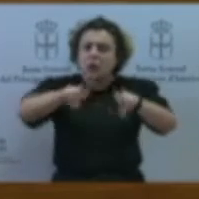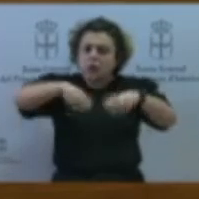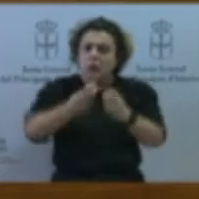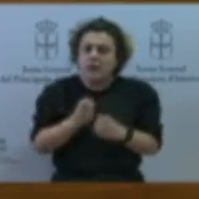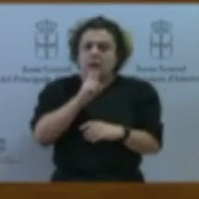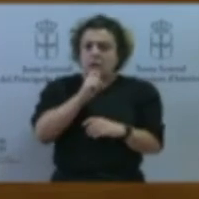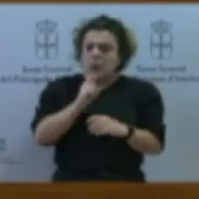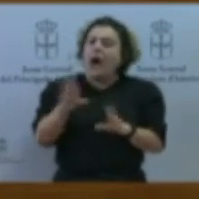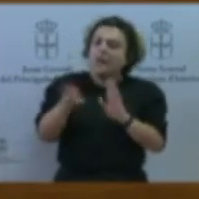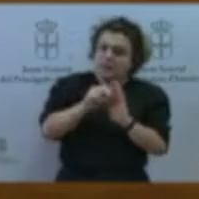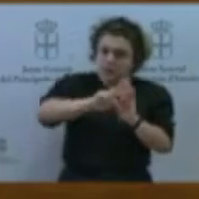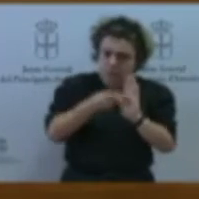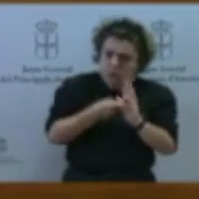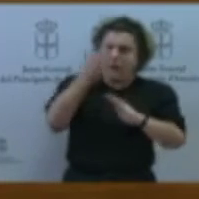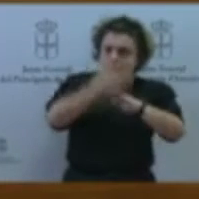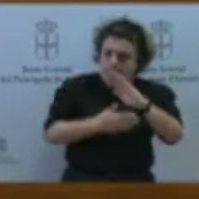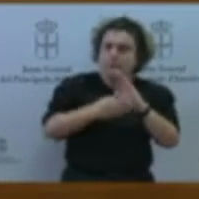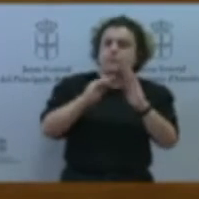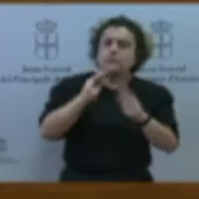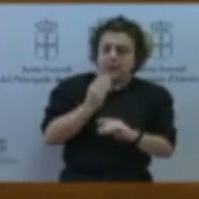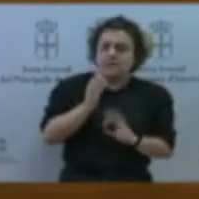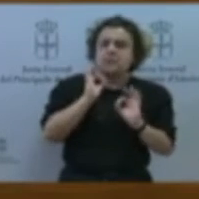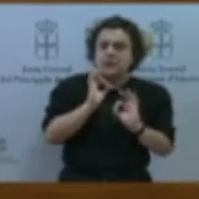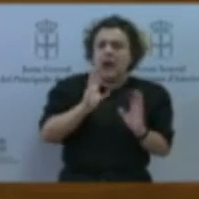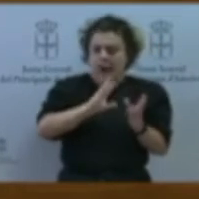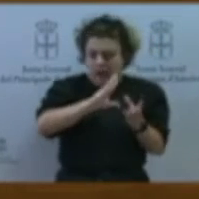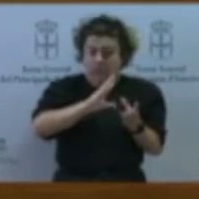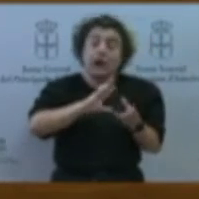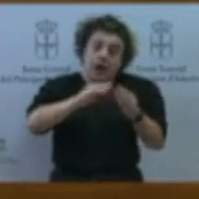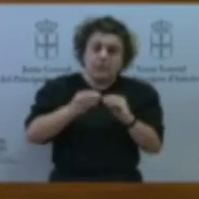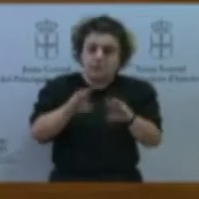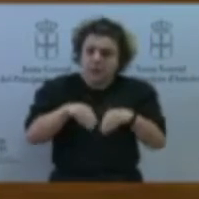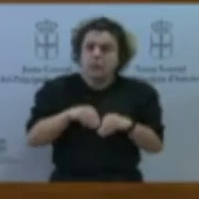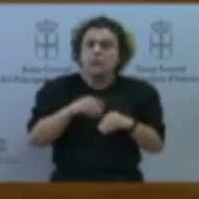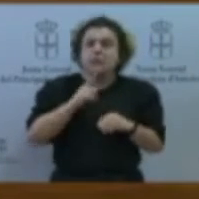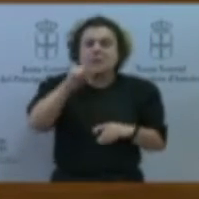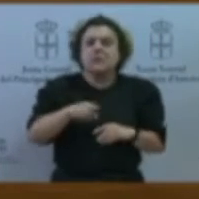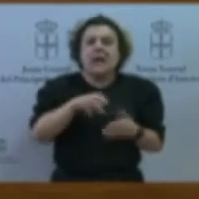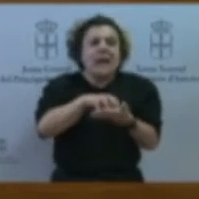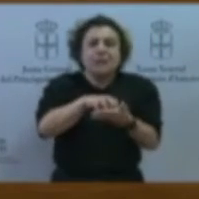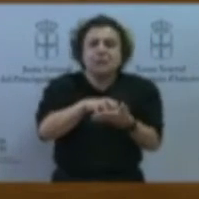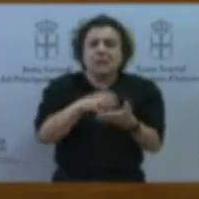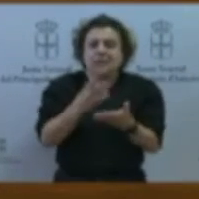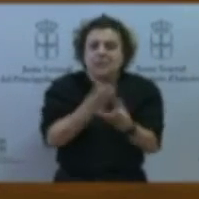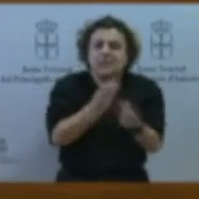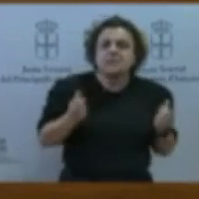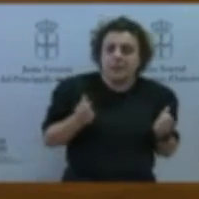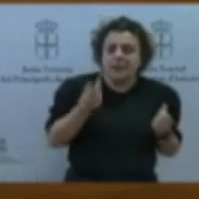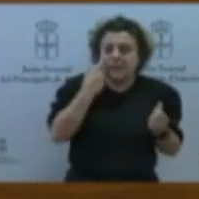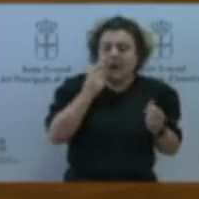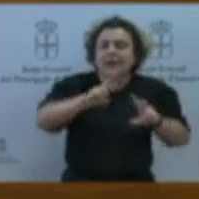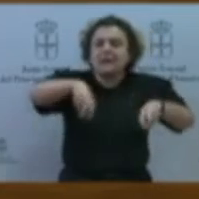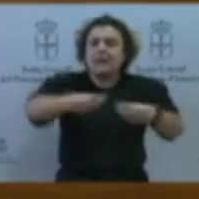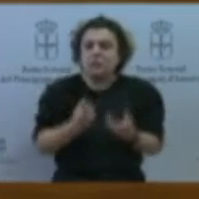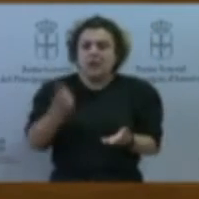adecuada, pero también hay que romper la incertidumbre de si se va a reanudar y en qué plazos y de qué forma la 63 que ha estado parado durante una década.